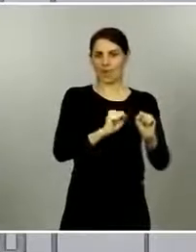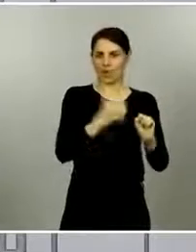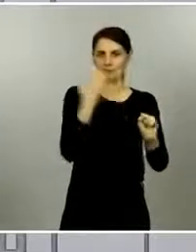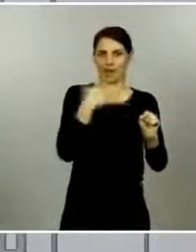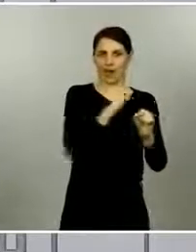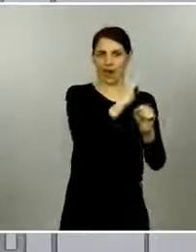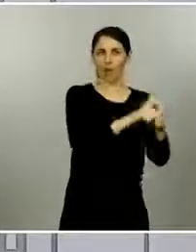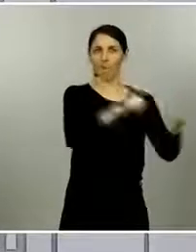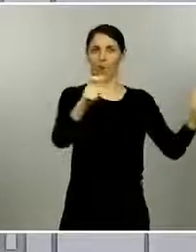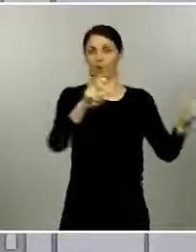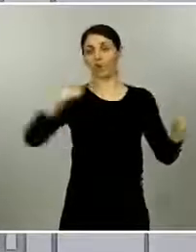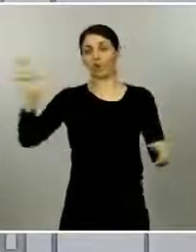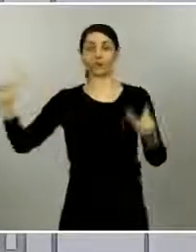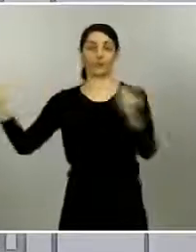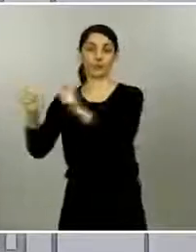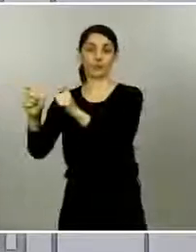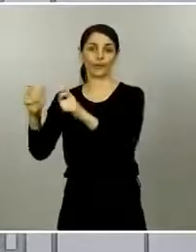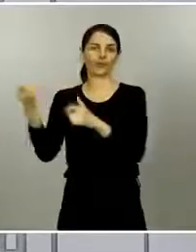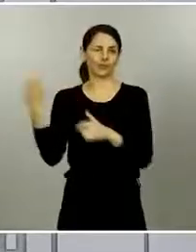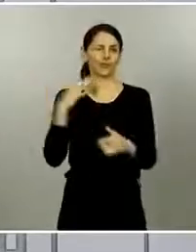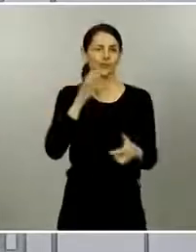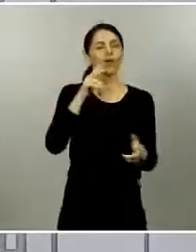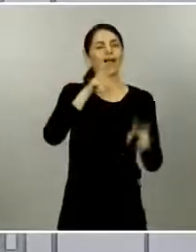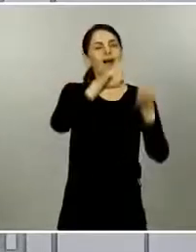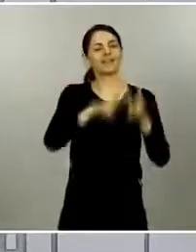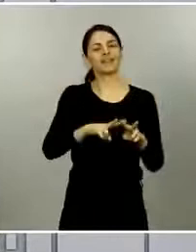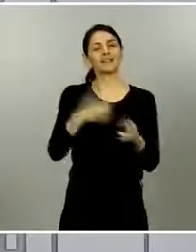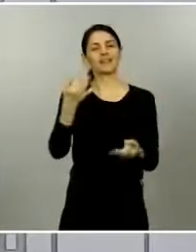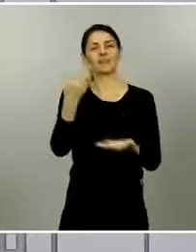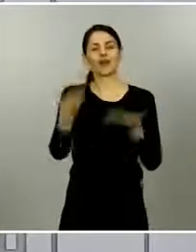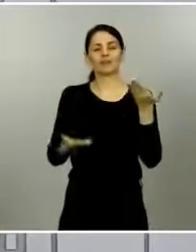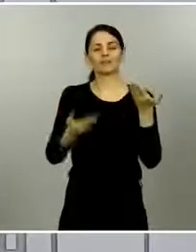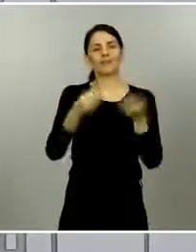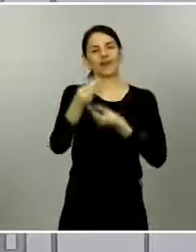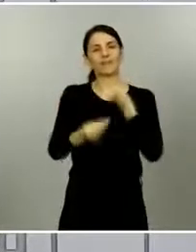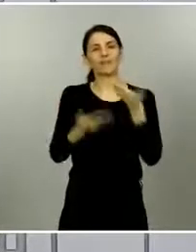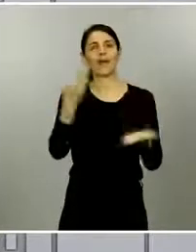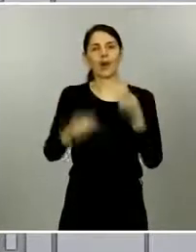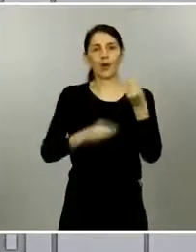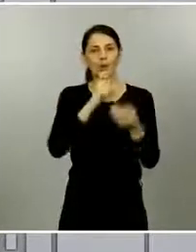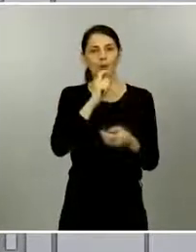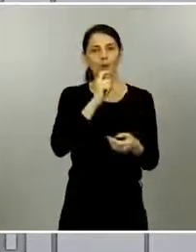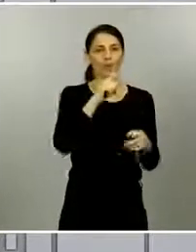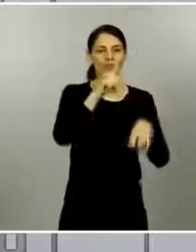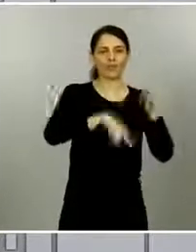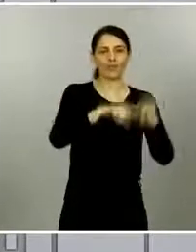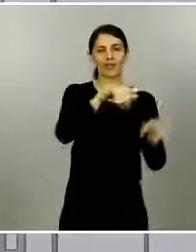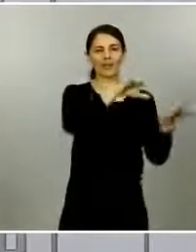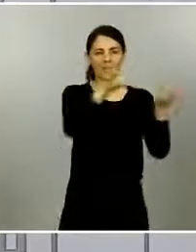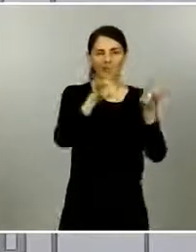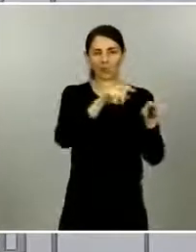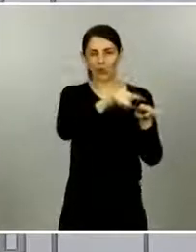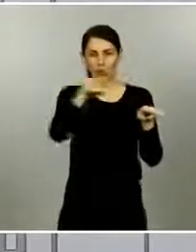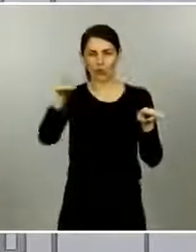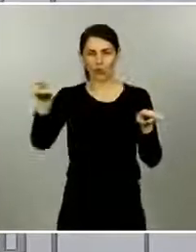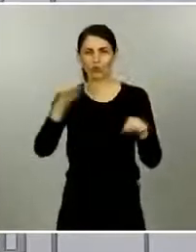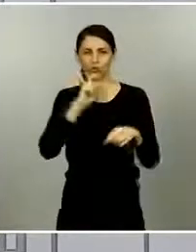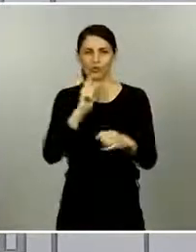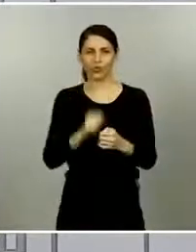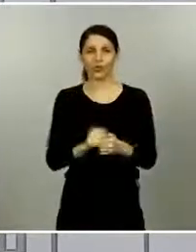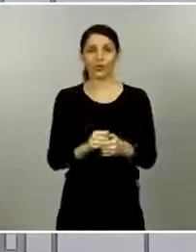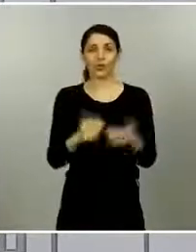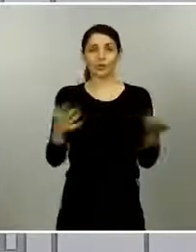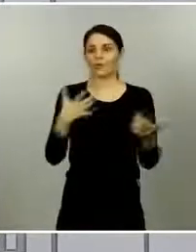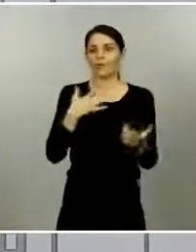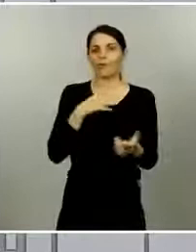tendría que ser muy muy detallado por barrio por distrito por pequeño municipio etcétera eso puede hacer que en algún